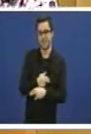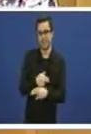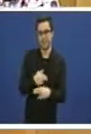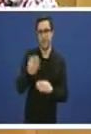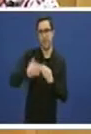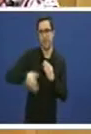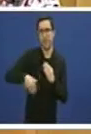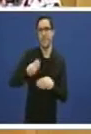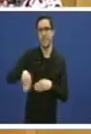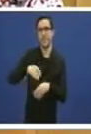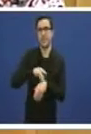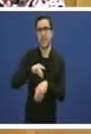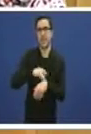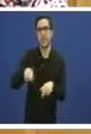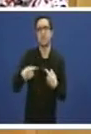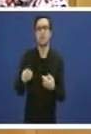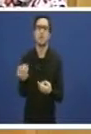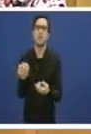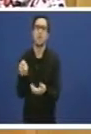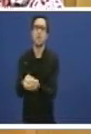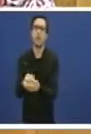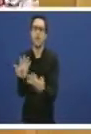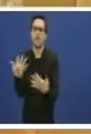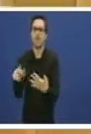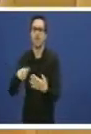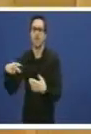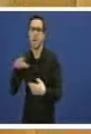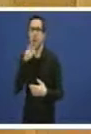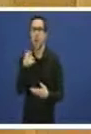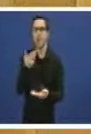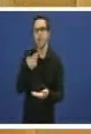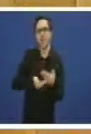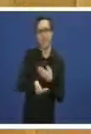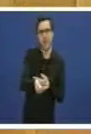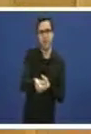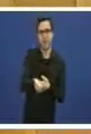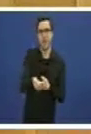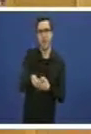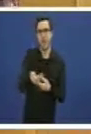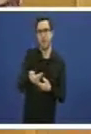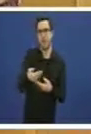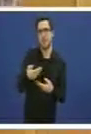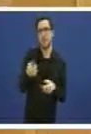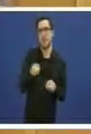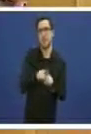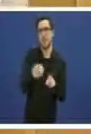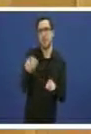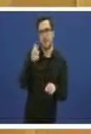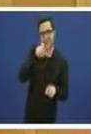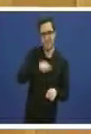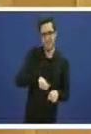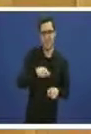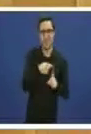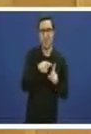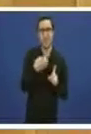cambian o sistema para a prescripción das prótesis. Agora van a ter os doentes que adiantar o prezo da prótesis aos sergas